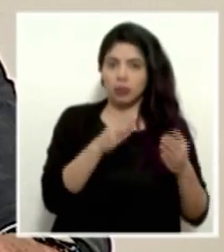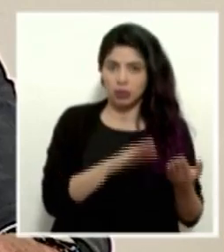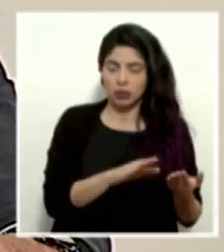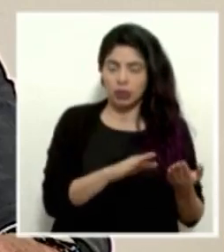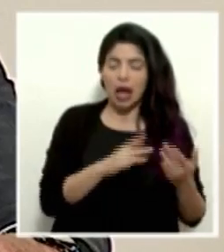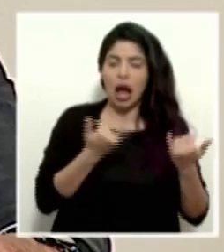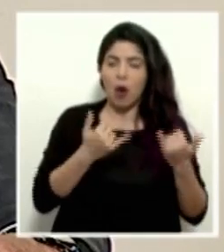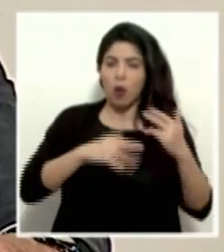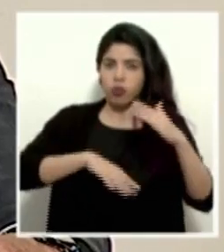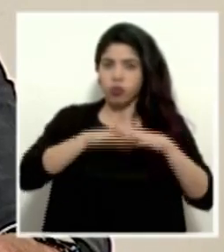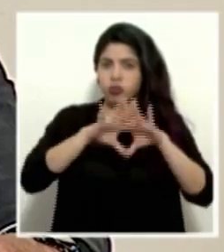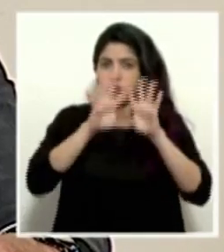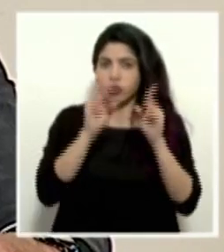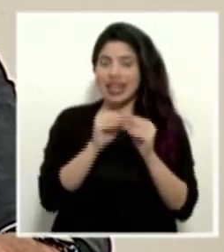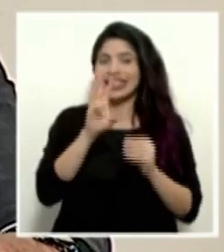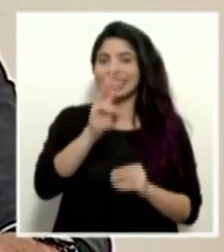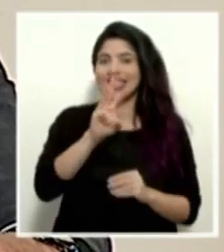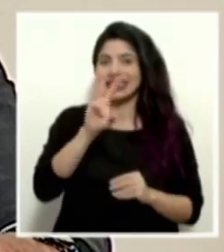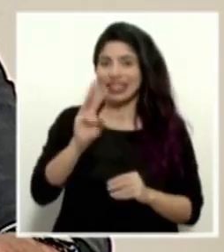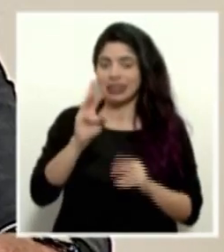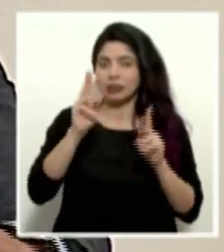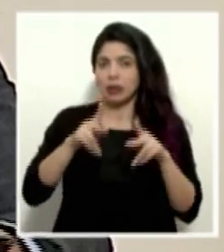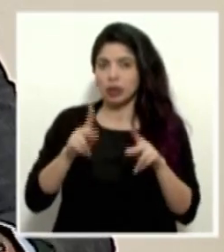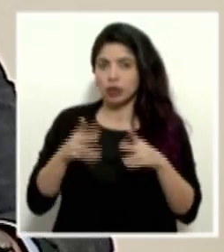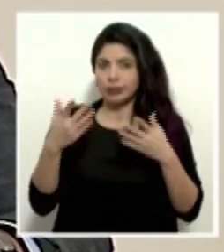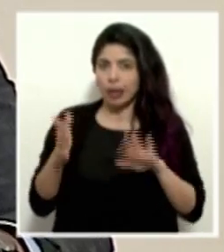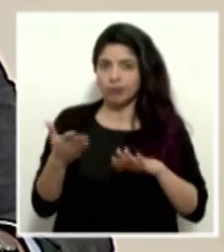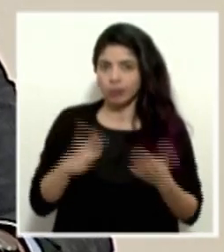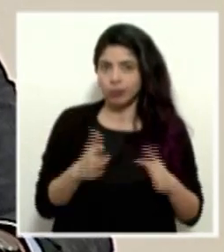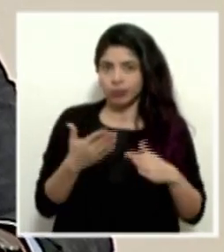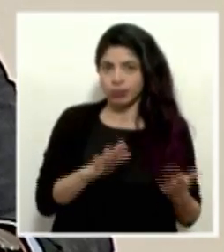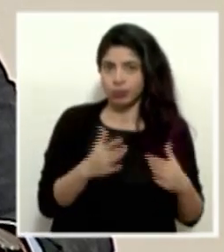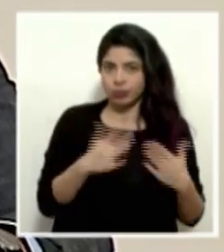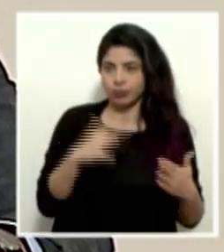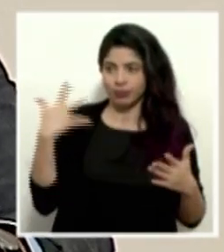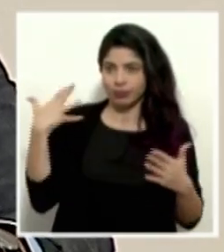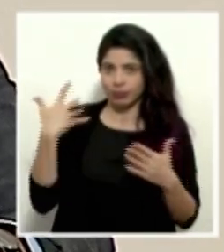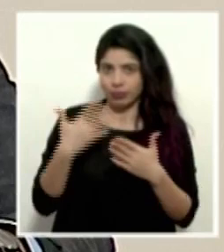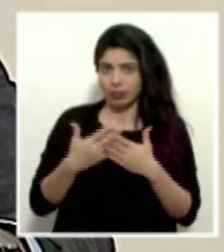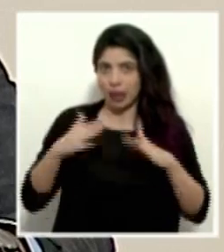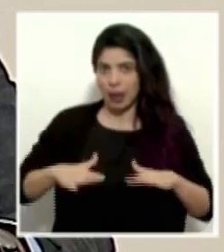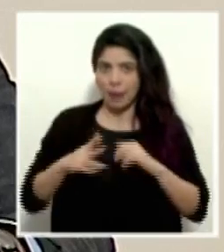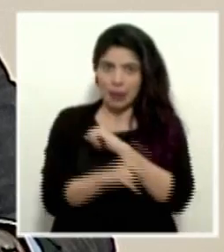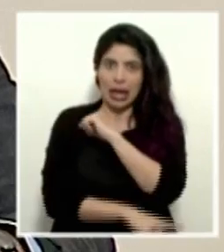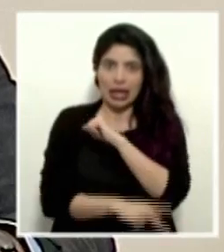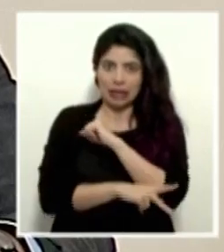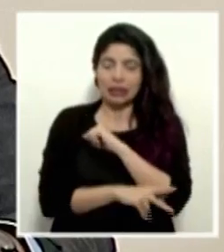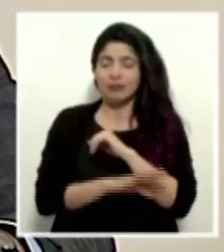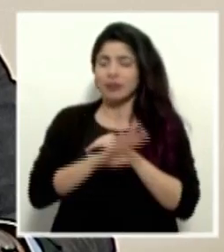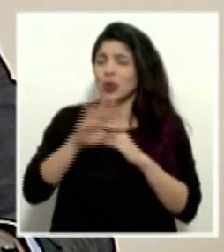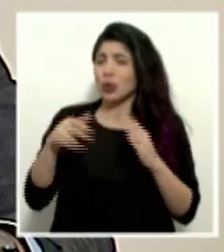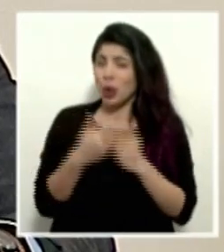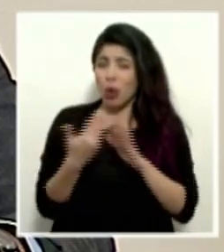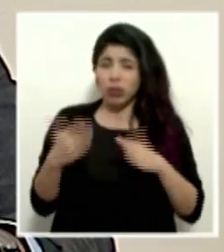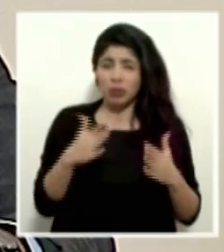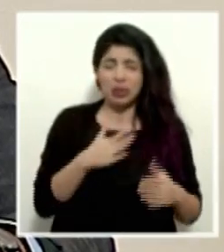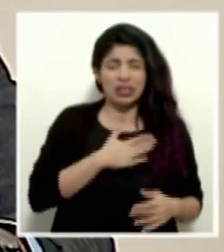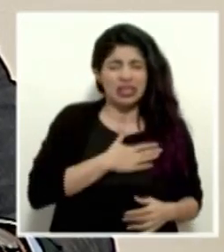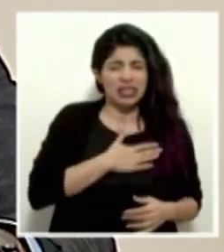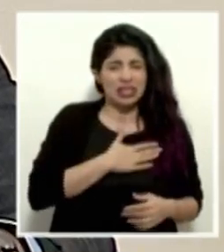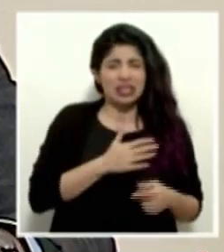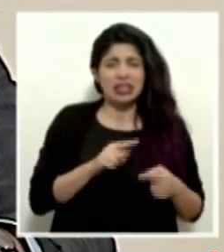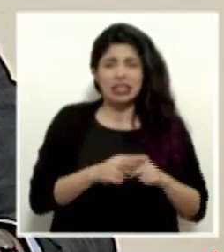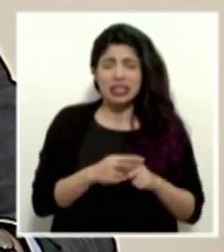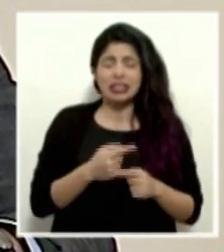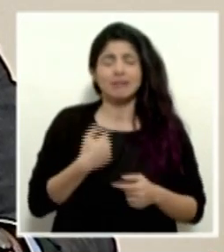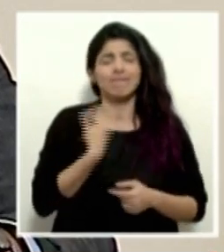digamos un total de 66 personas que han fallecido en medio de esta pandemia en nuestro país. Todos muy lamentables, igual